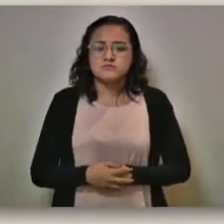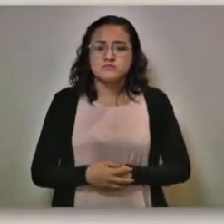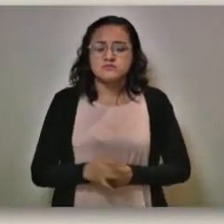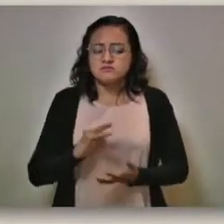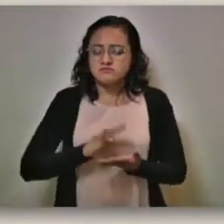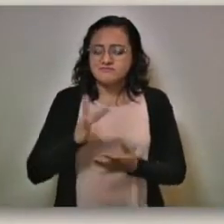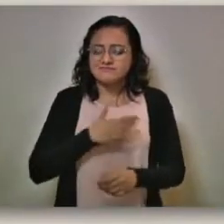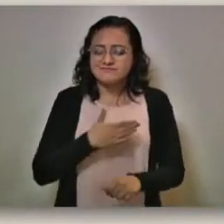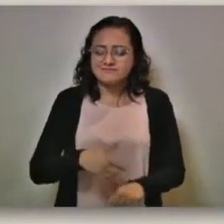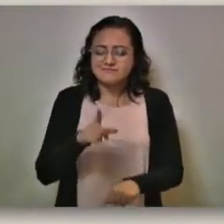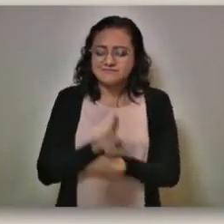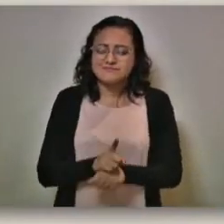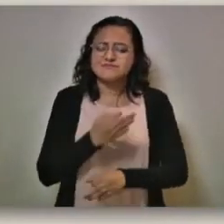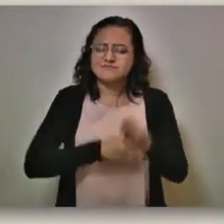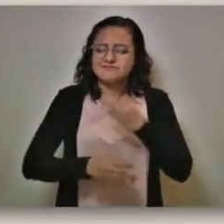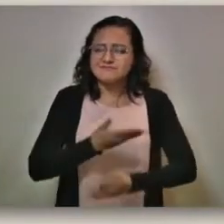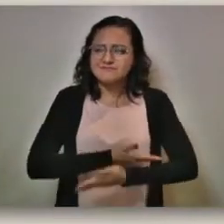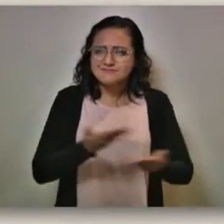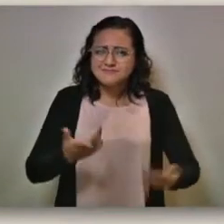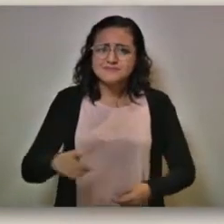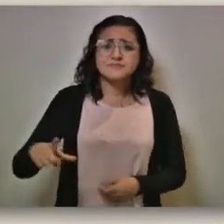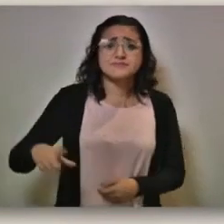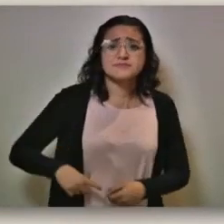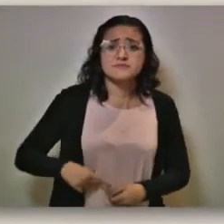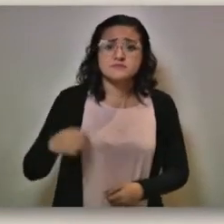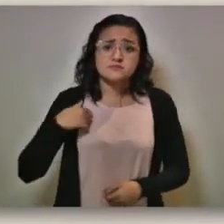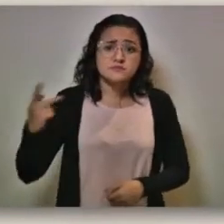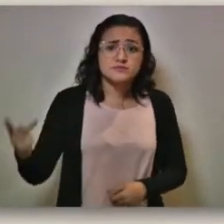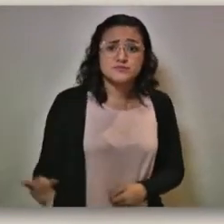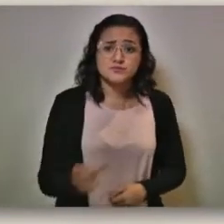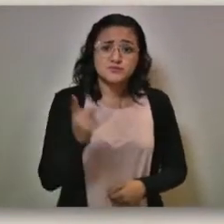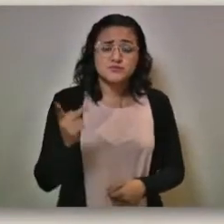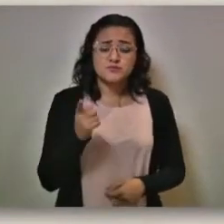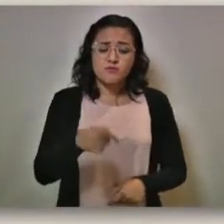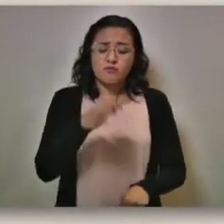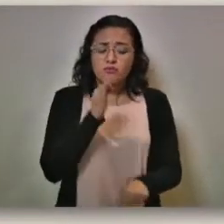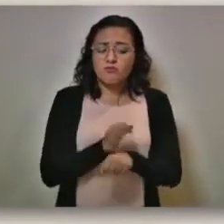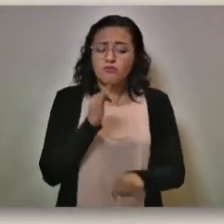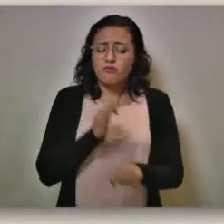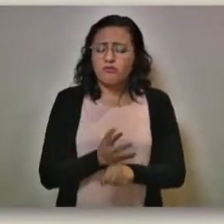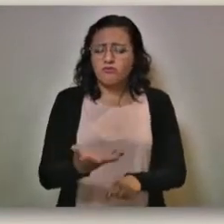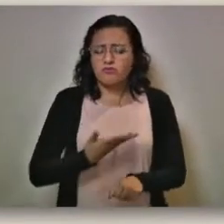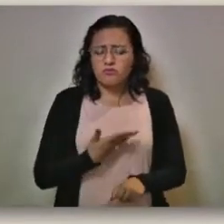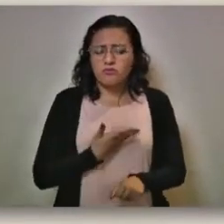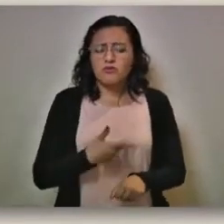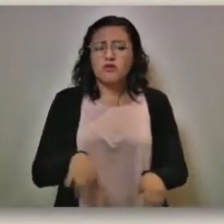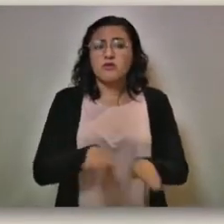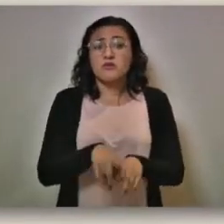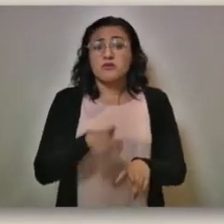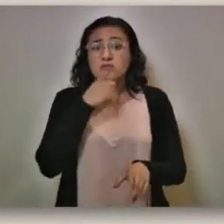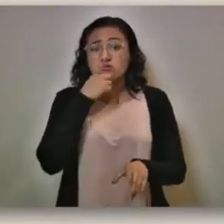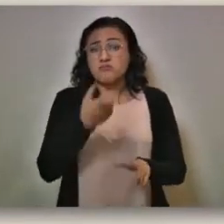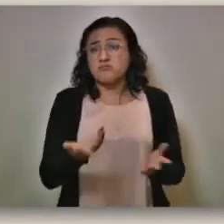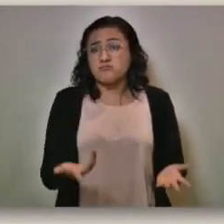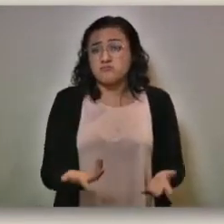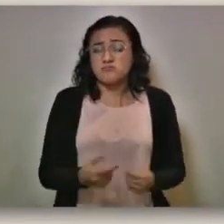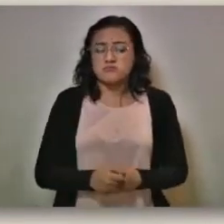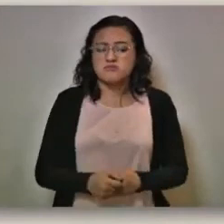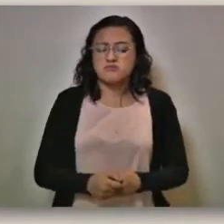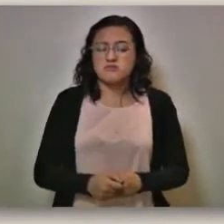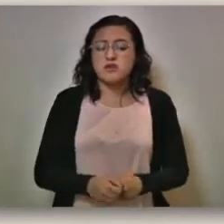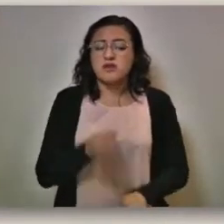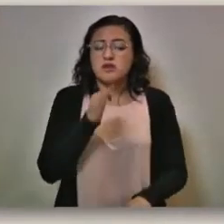Gracias, buenos días, buenos días a la mesa. Gobernador, preguntar ante este escenario que usted ya describe, ¿esta